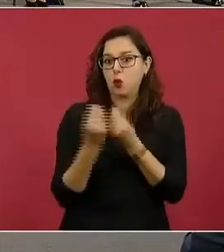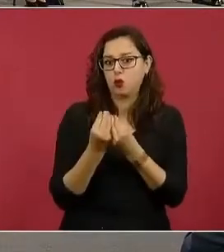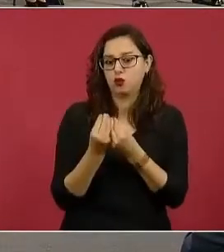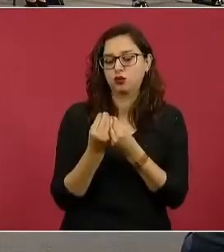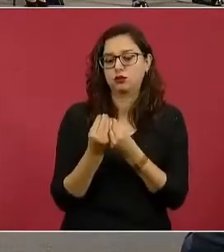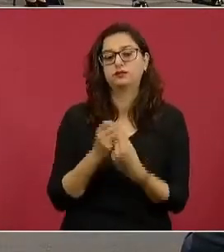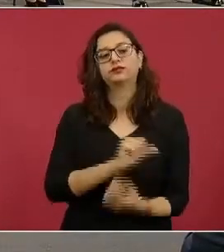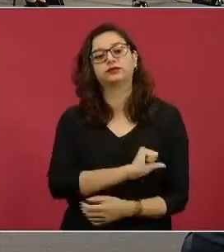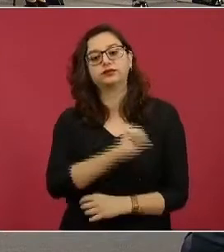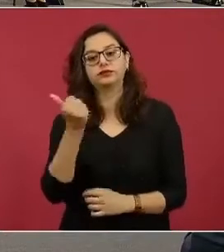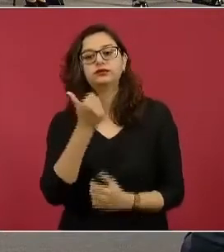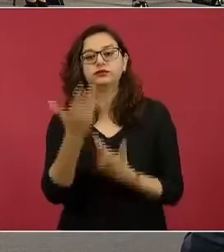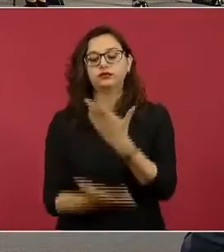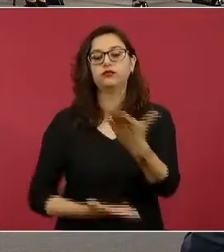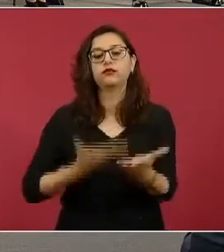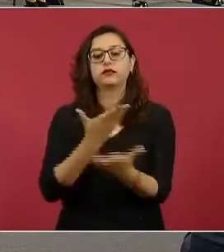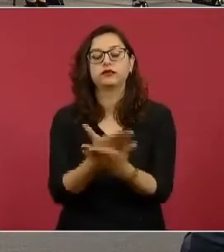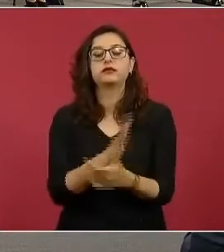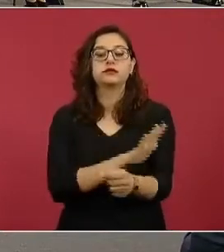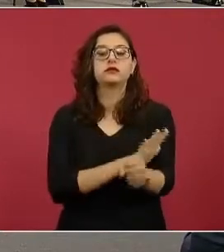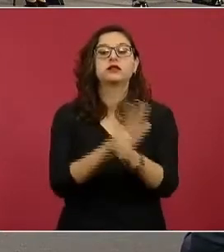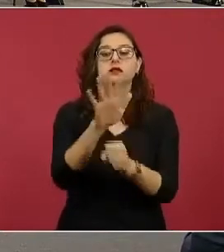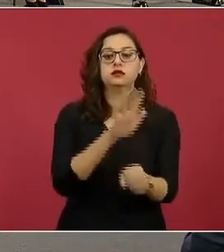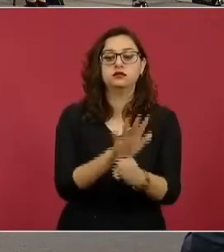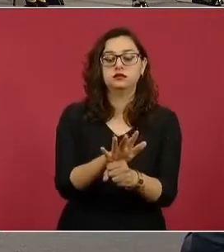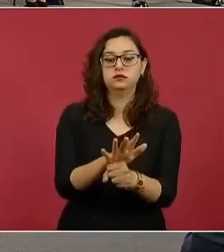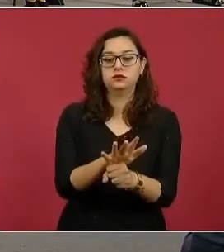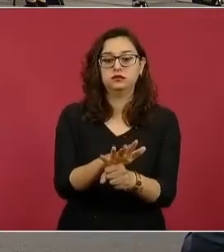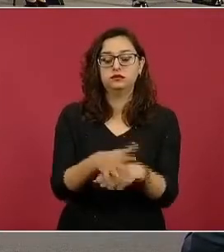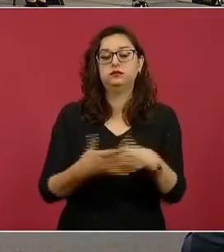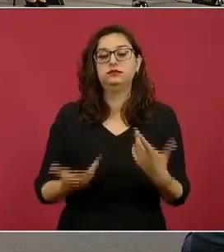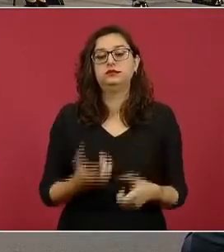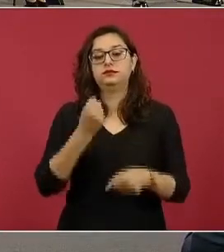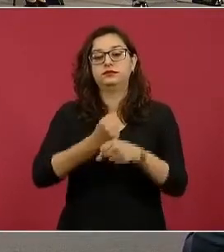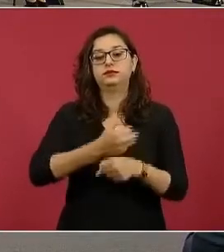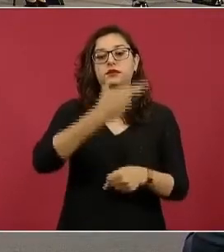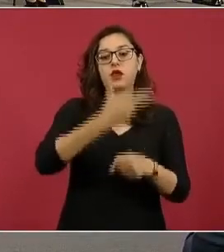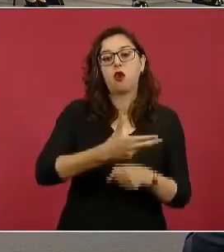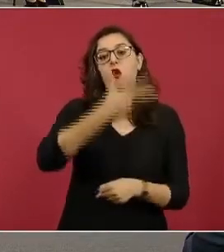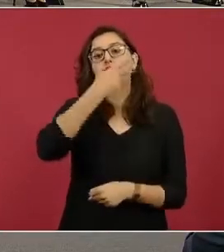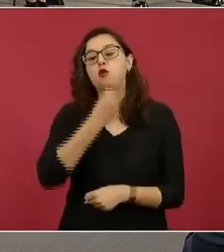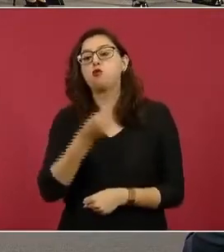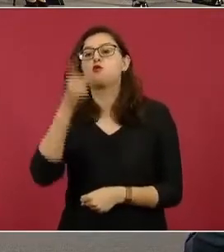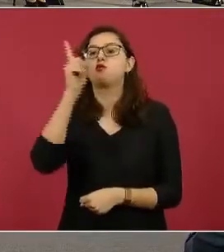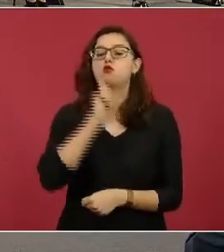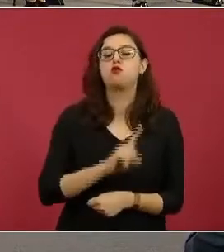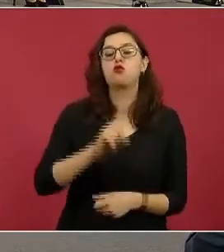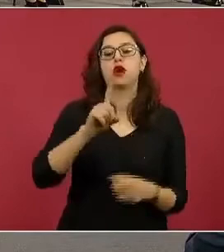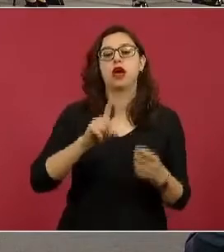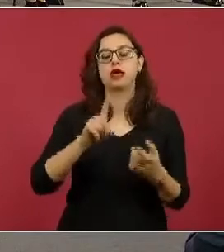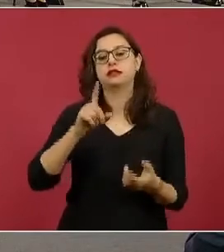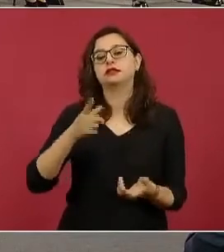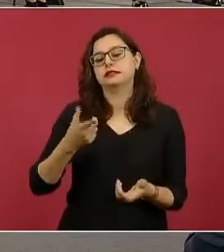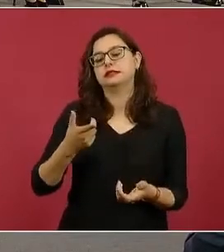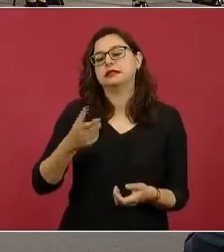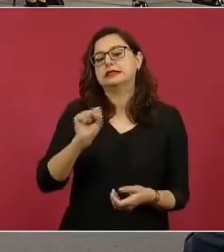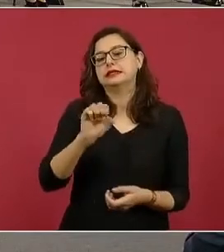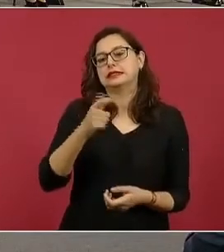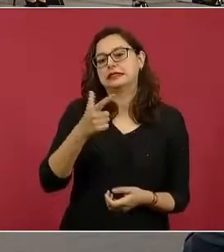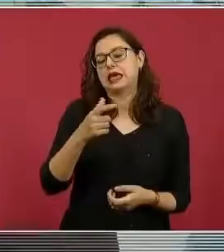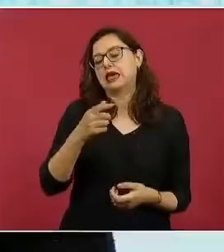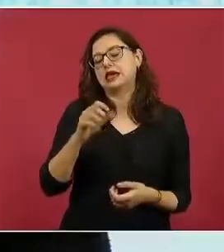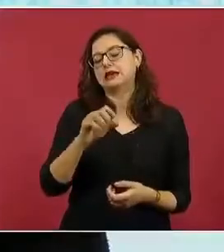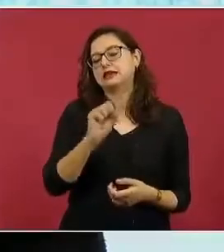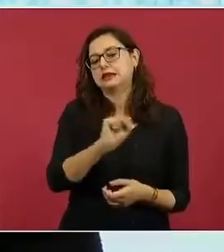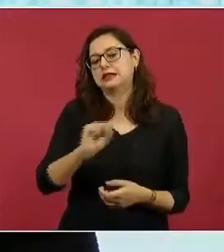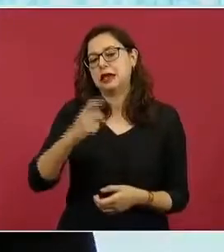que queremos impulsar es que la Conferencia Nacional de Secretarias y Secretarios de Seguridad Pública realice acciones